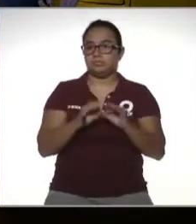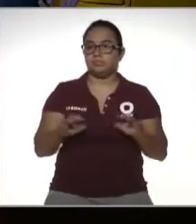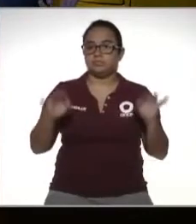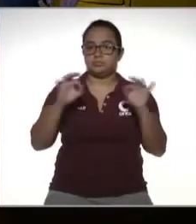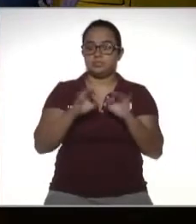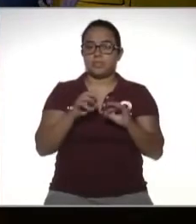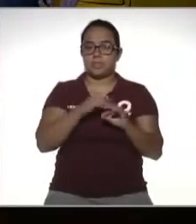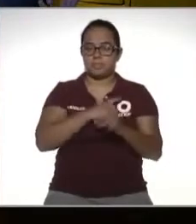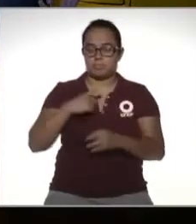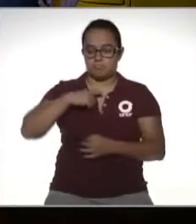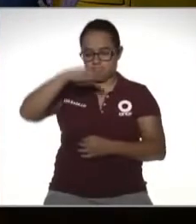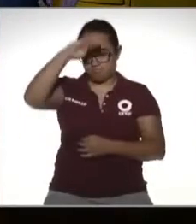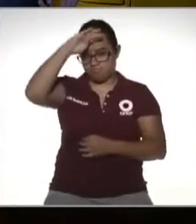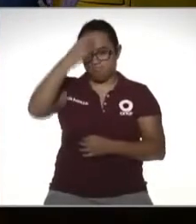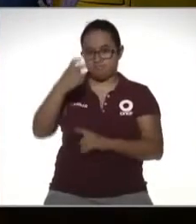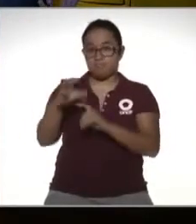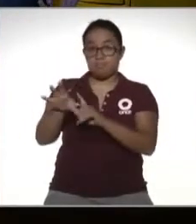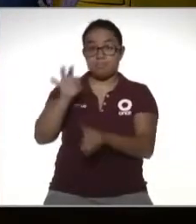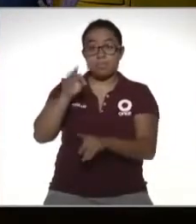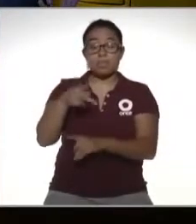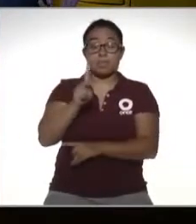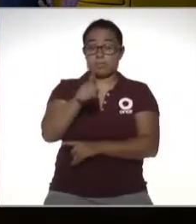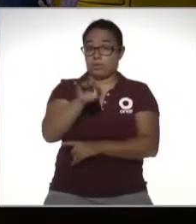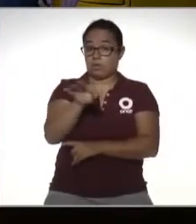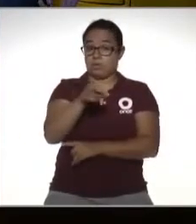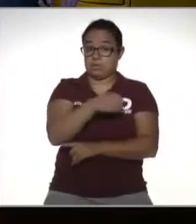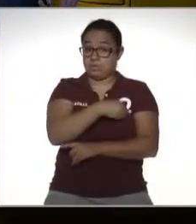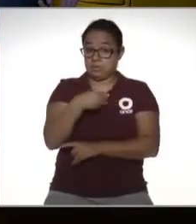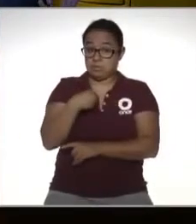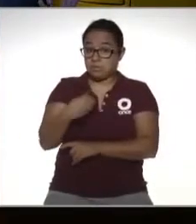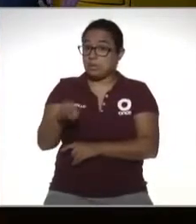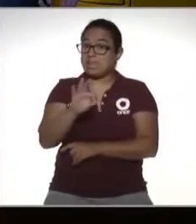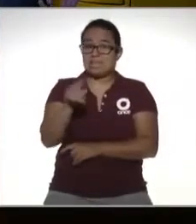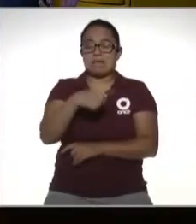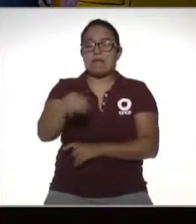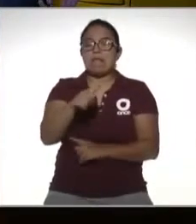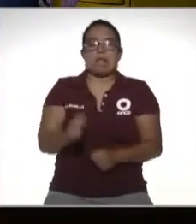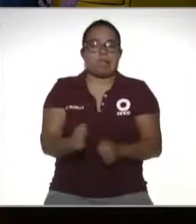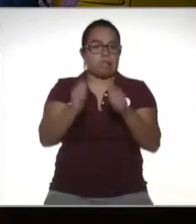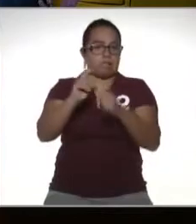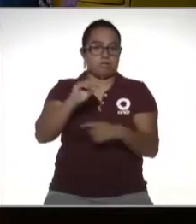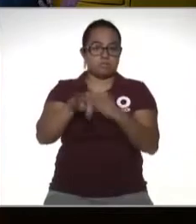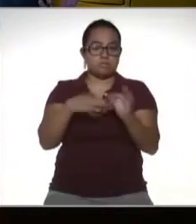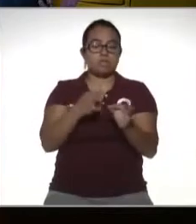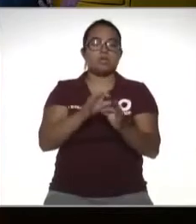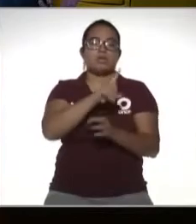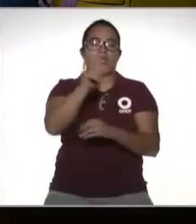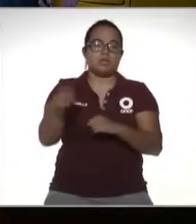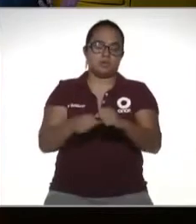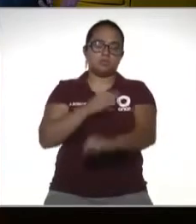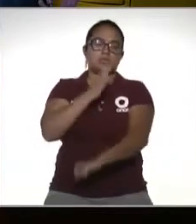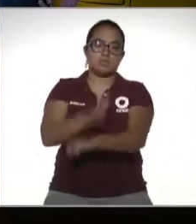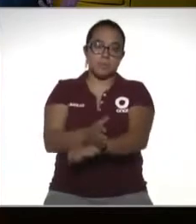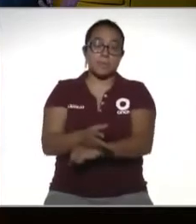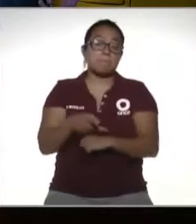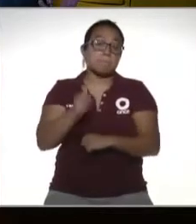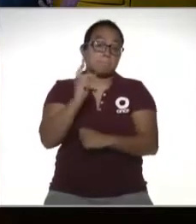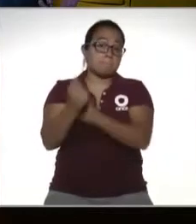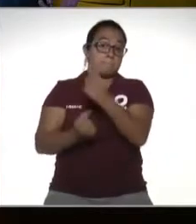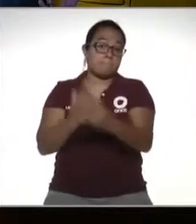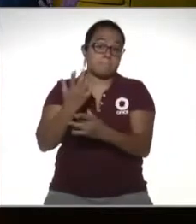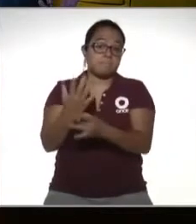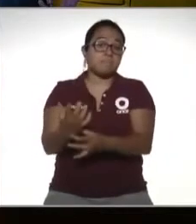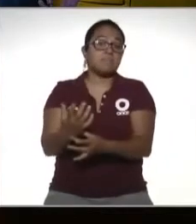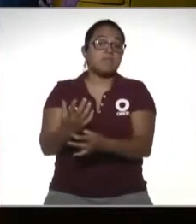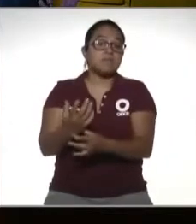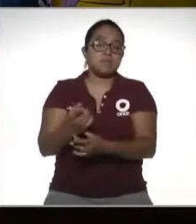tomar en cuenta esto pero si tenemos la obligación y no la cumplimos pues efectivamente habrá una sanción aunque hay supuestos en